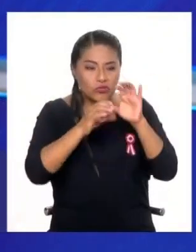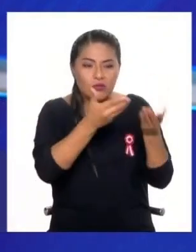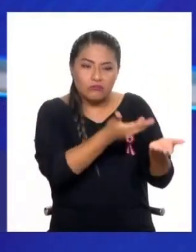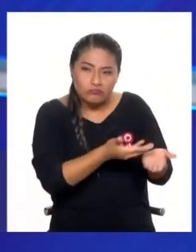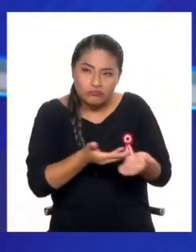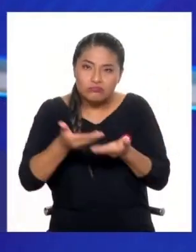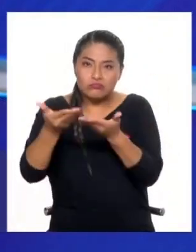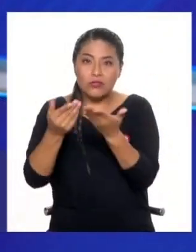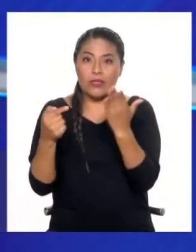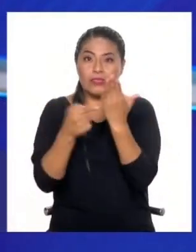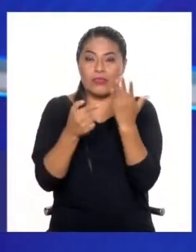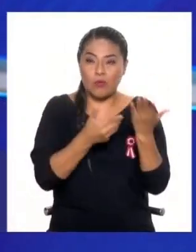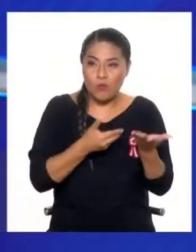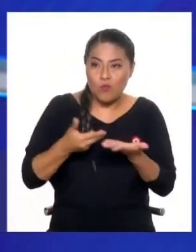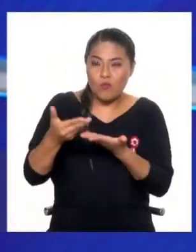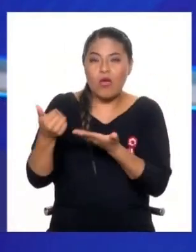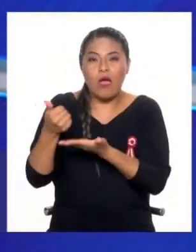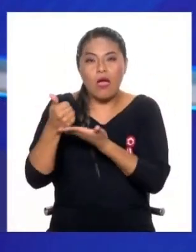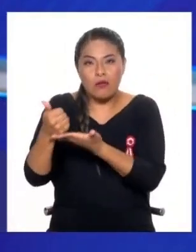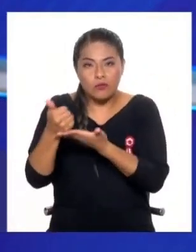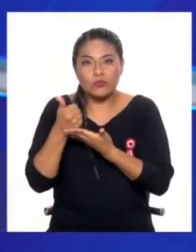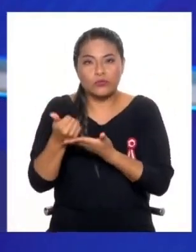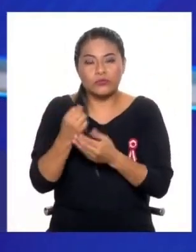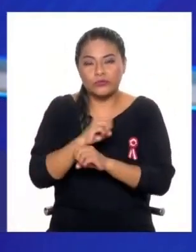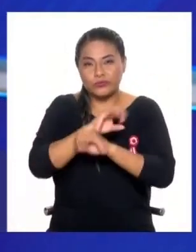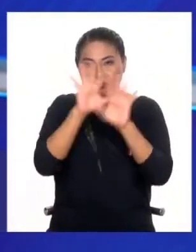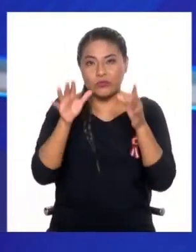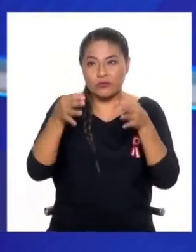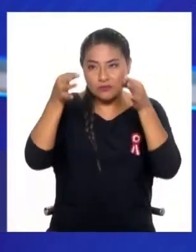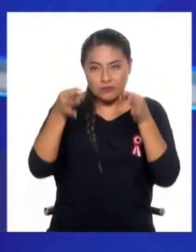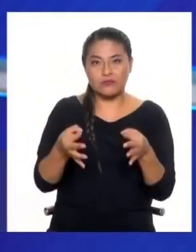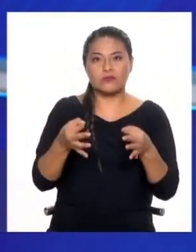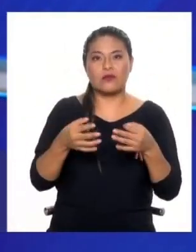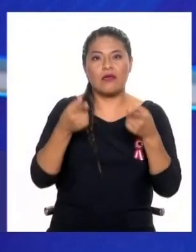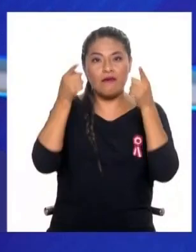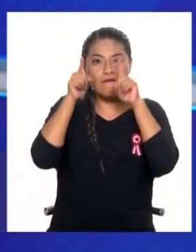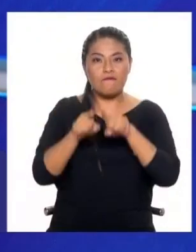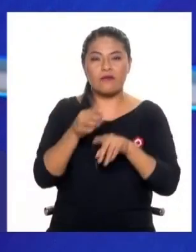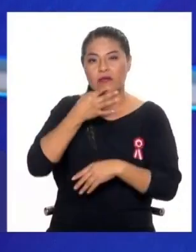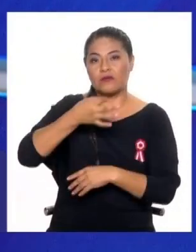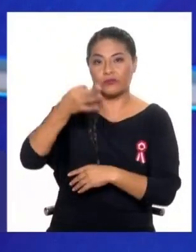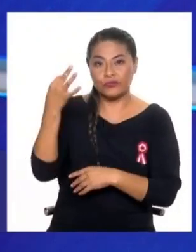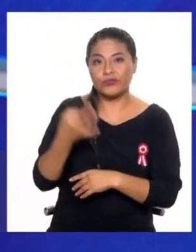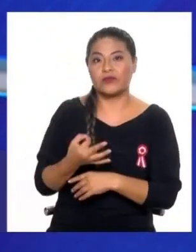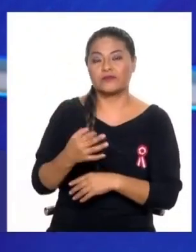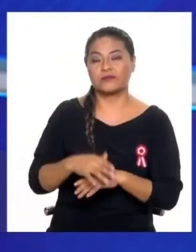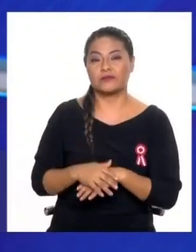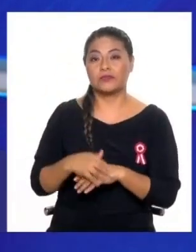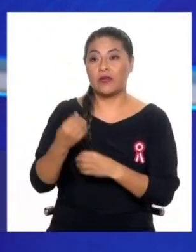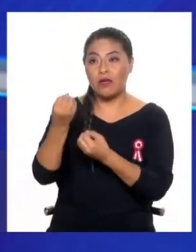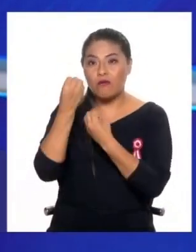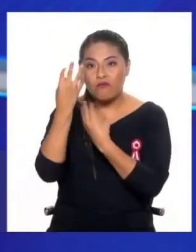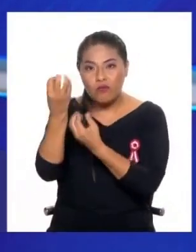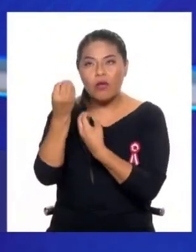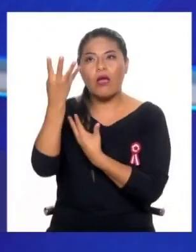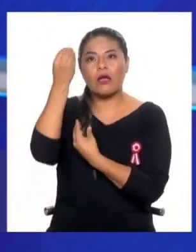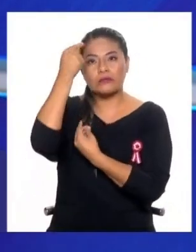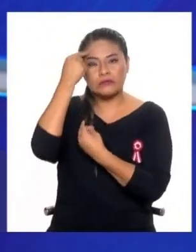técnicos para que ayuden, sobre todo, Maite, a tomar decisiones correctas, basadas en información